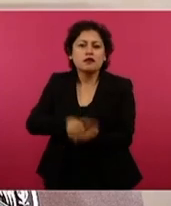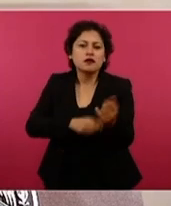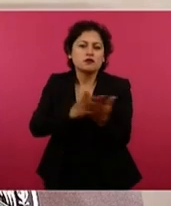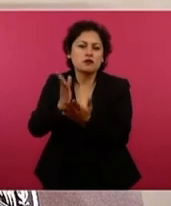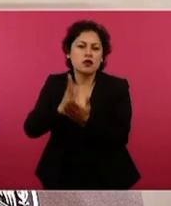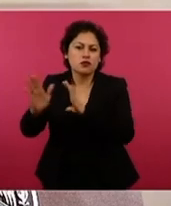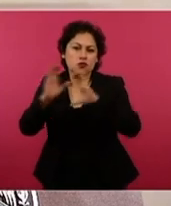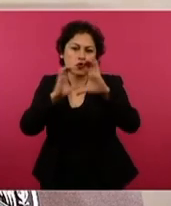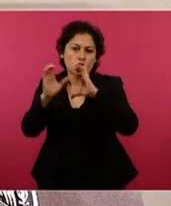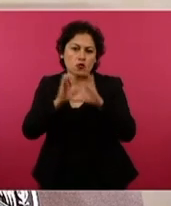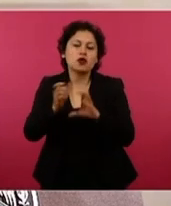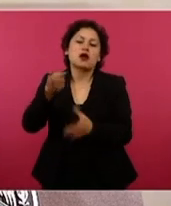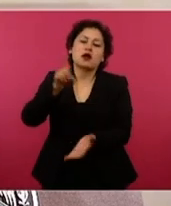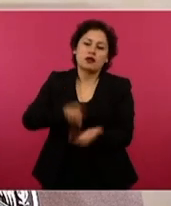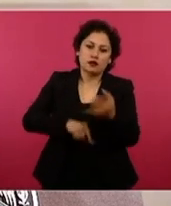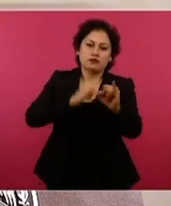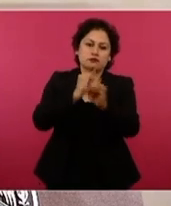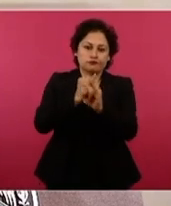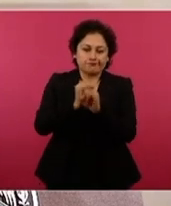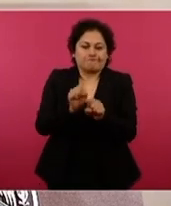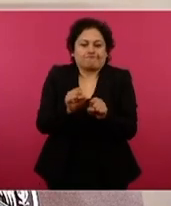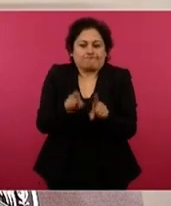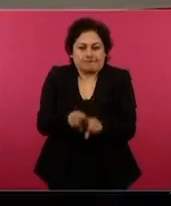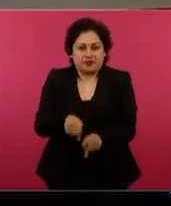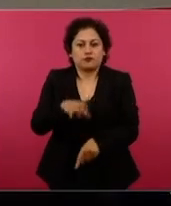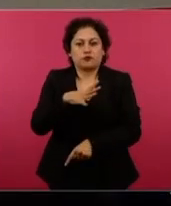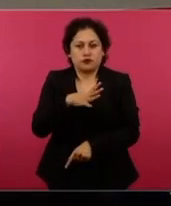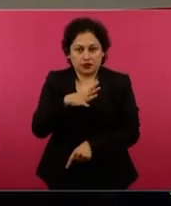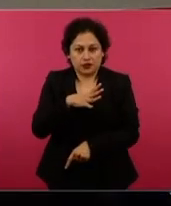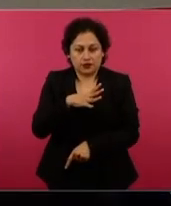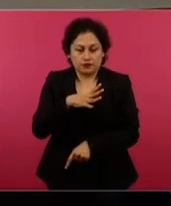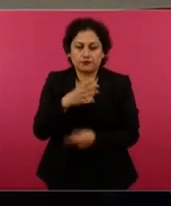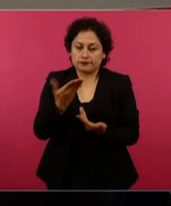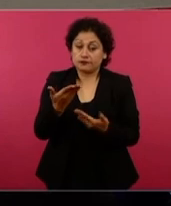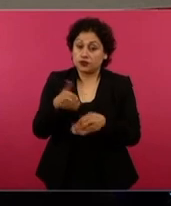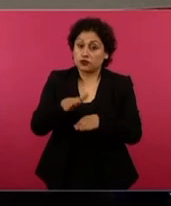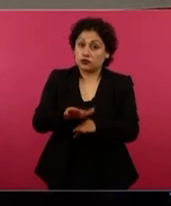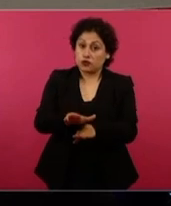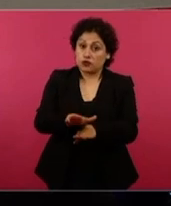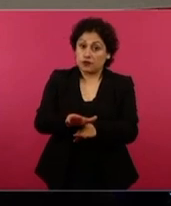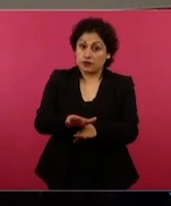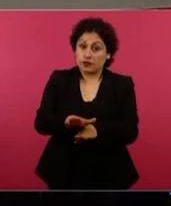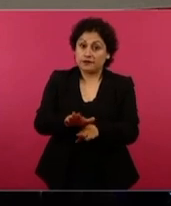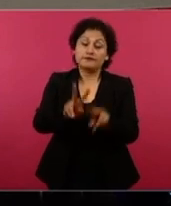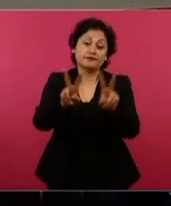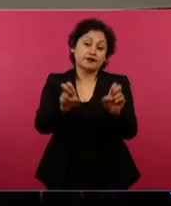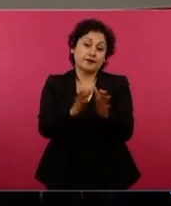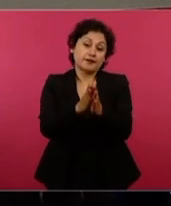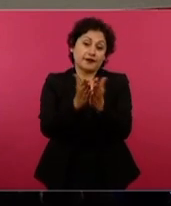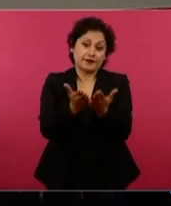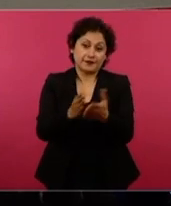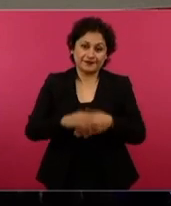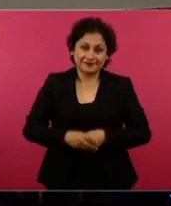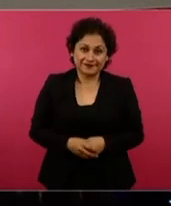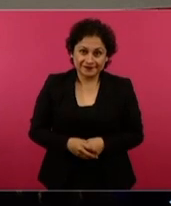redes sociales también y sobre los nuevos libros de texto?